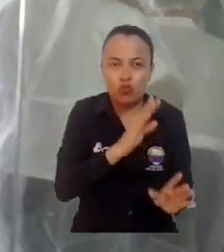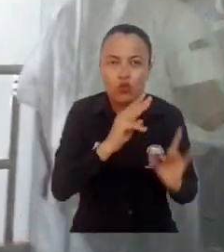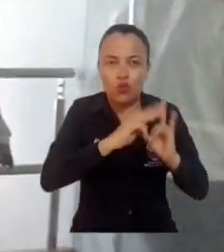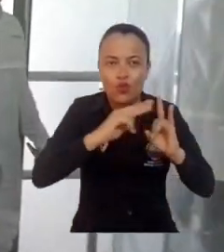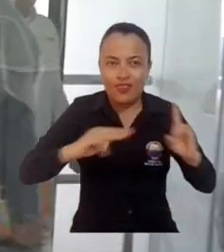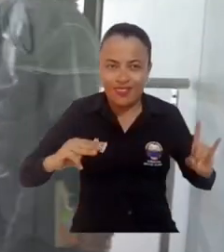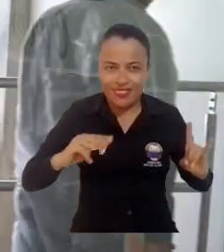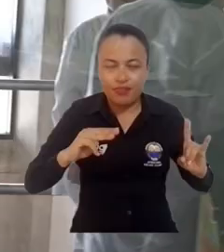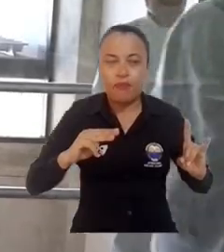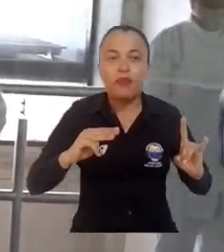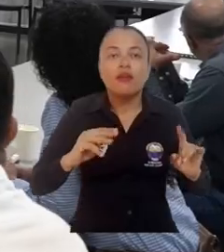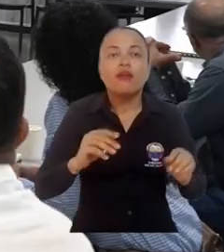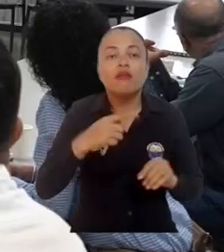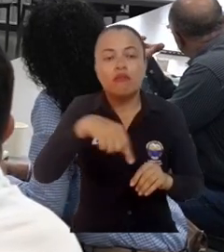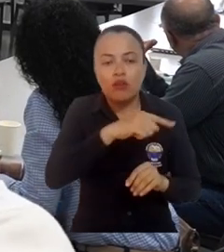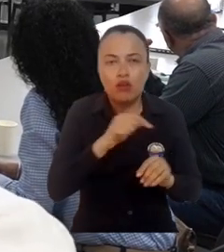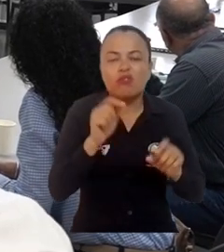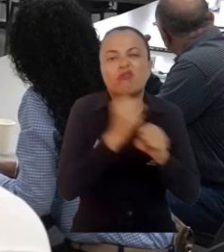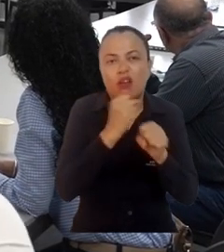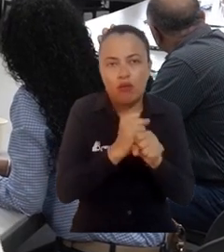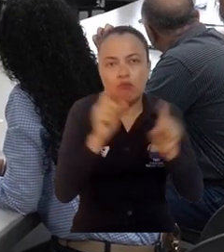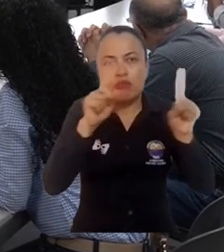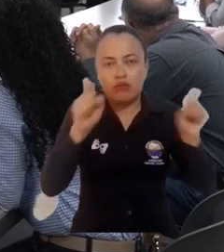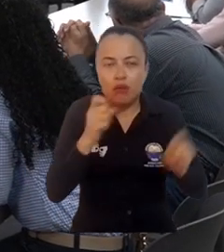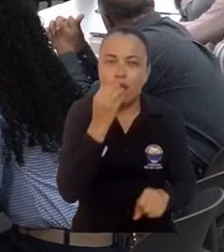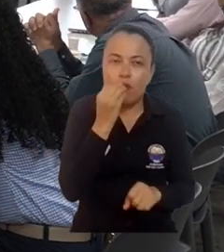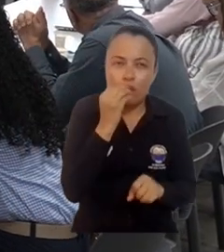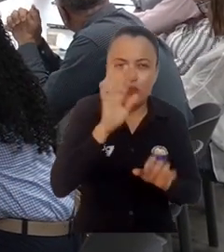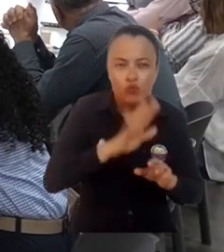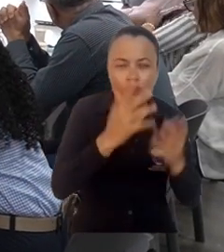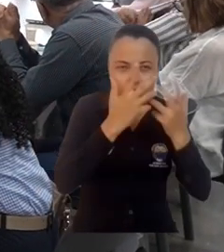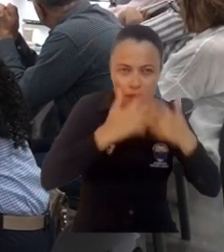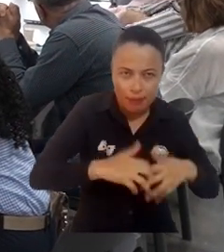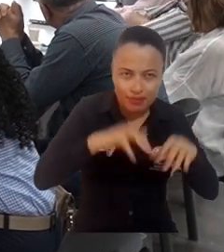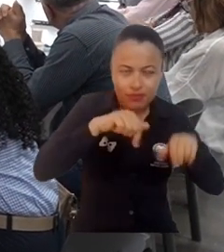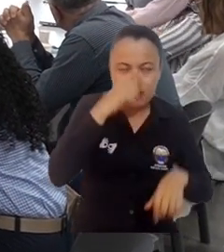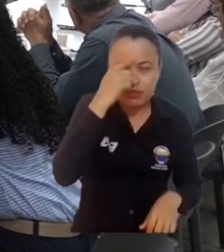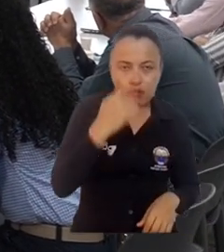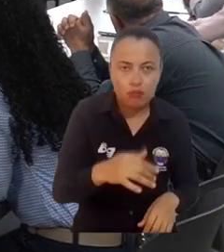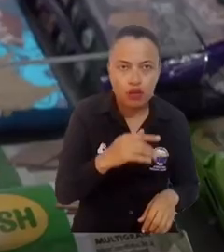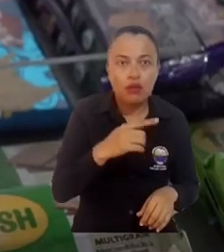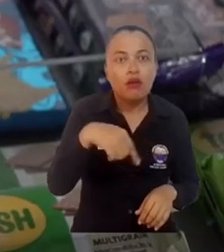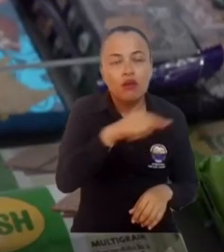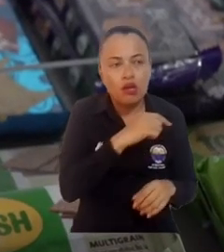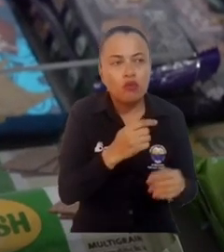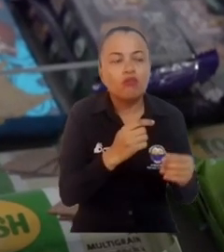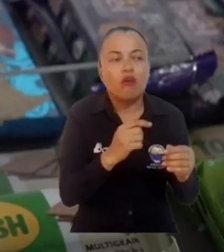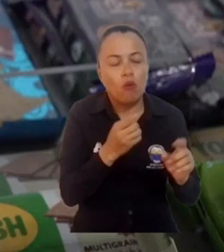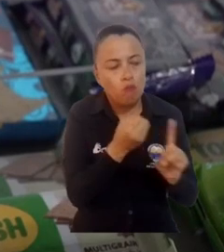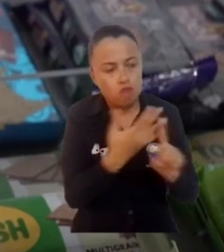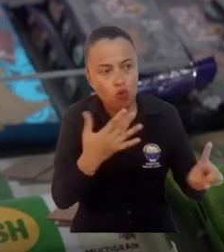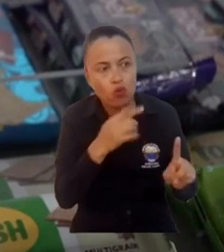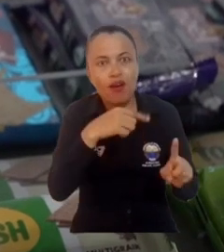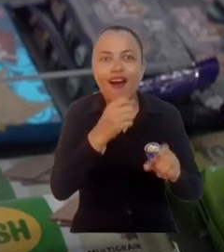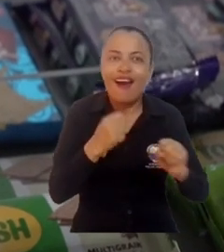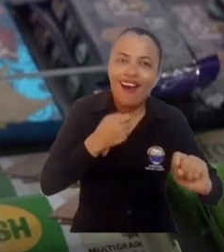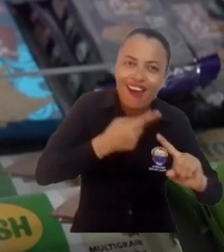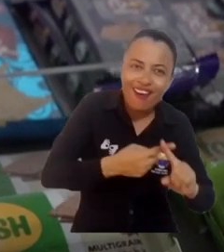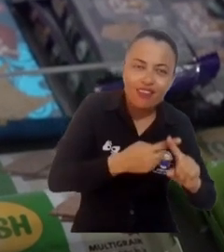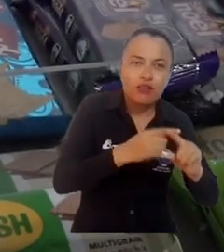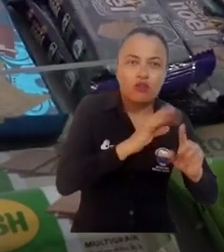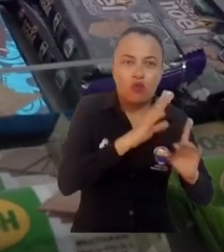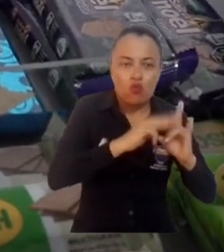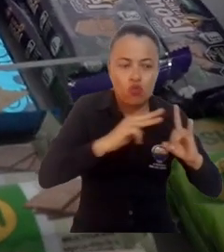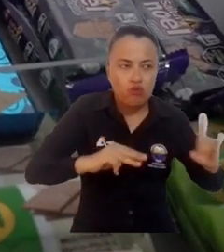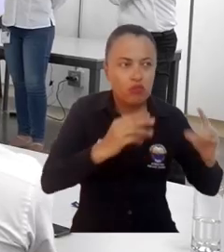Sus testimonios son muestra del alto impacto de la formación académica recibida durante su pregrado y la experiencia adquirida en cada